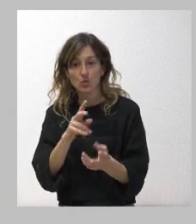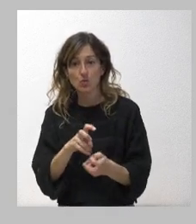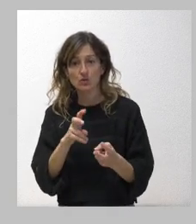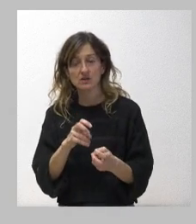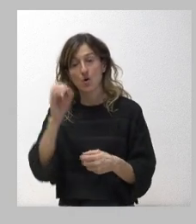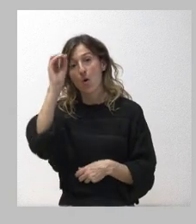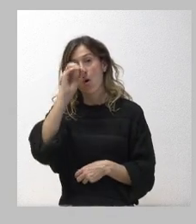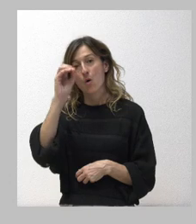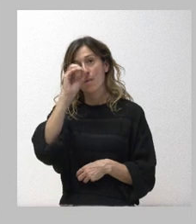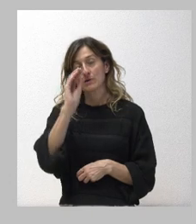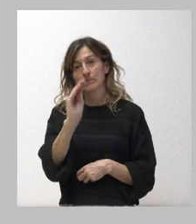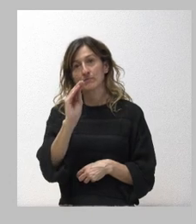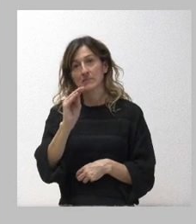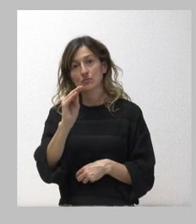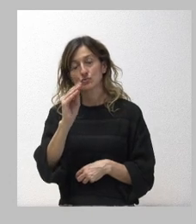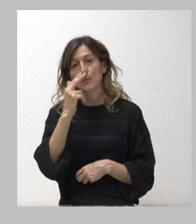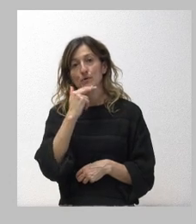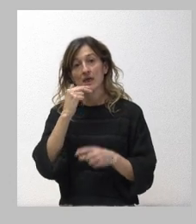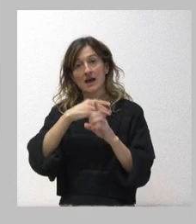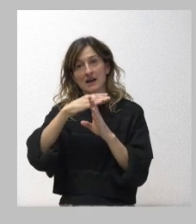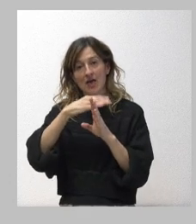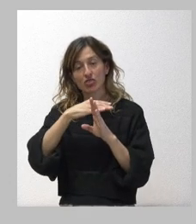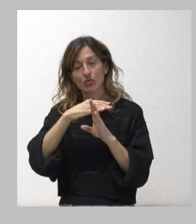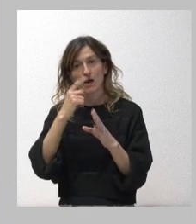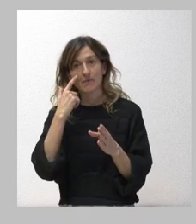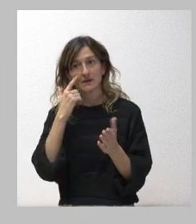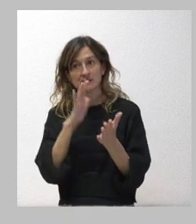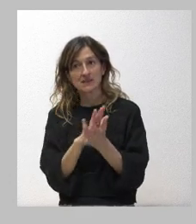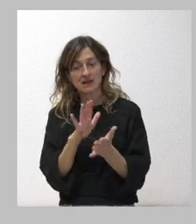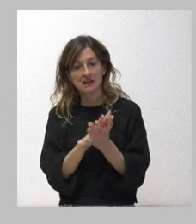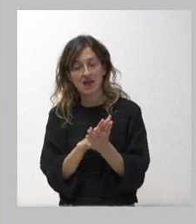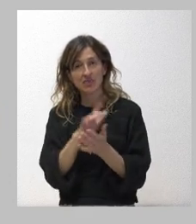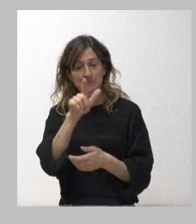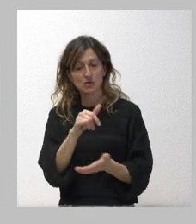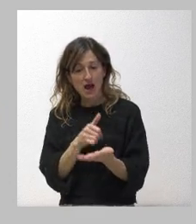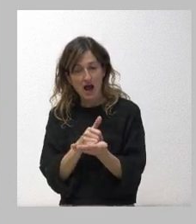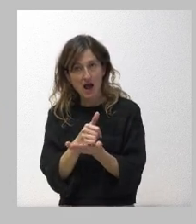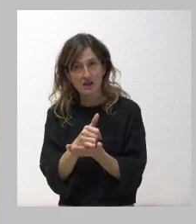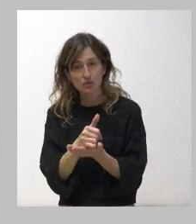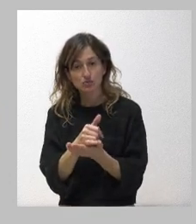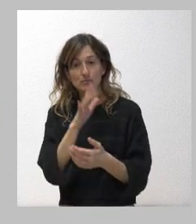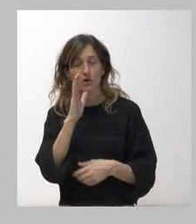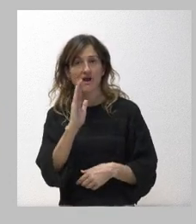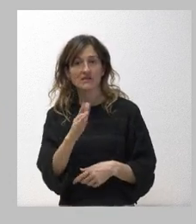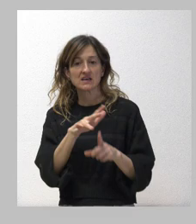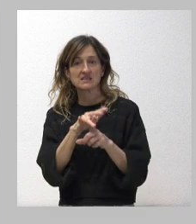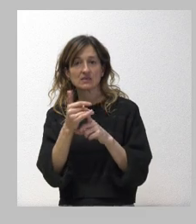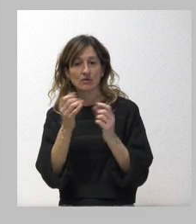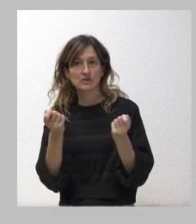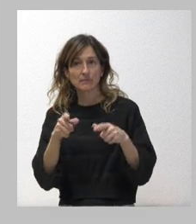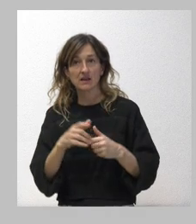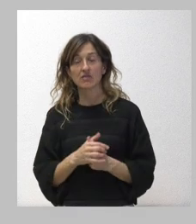valorar es el grado de cumplimiento, de tranquilidad que se puede dar a los agricultores que se vean afectados por situaciones similares.